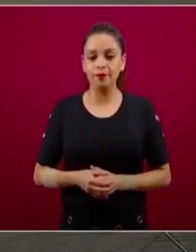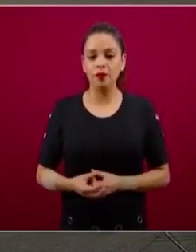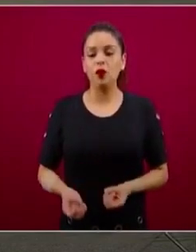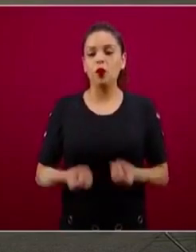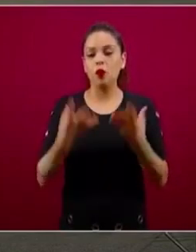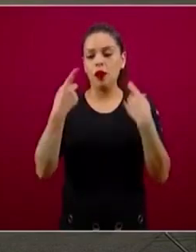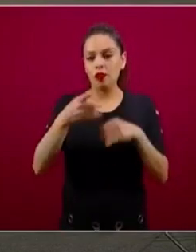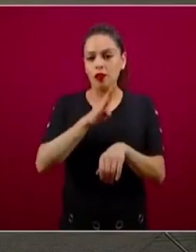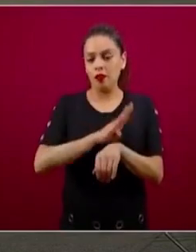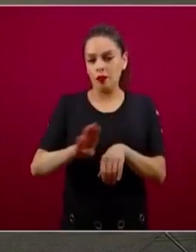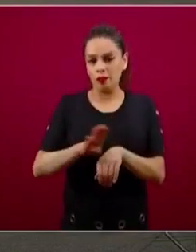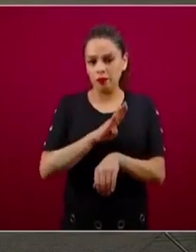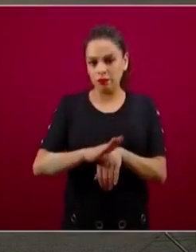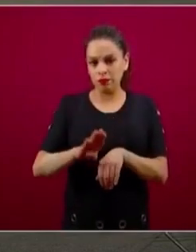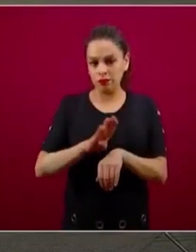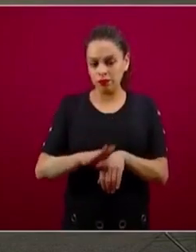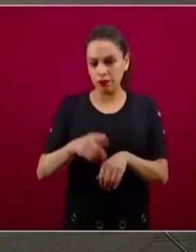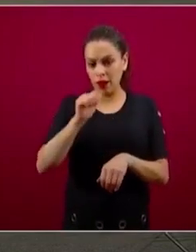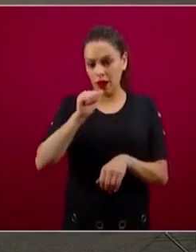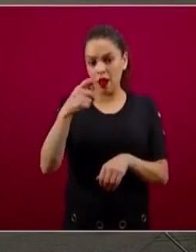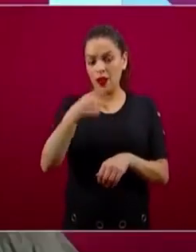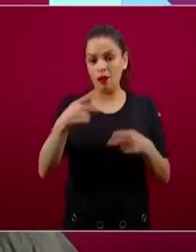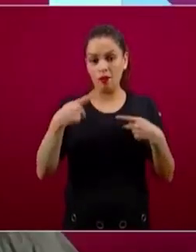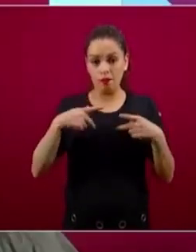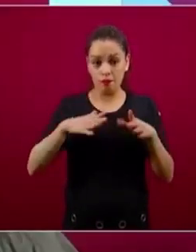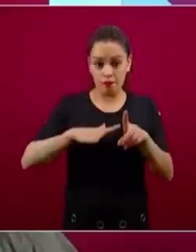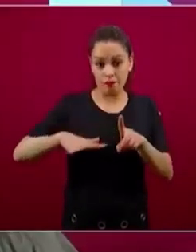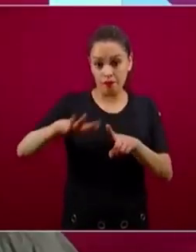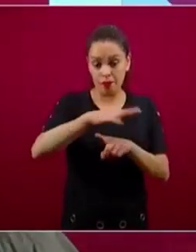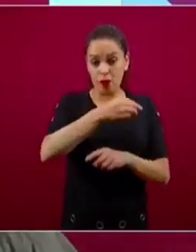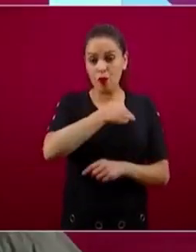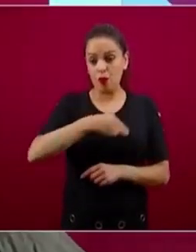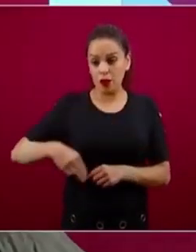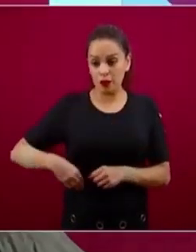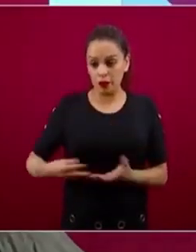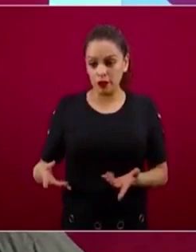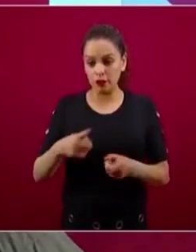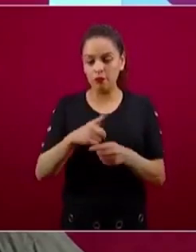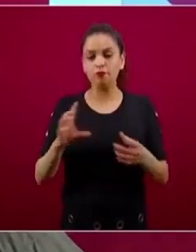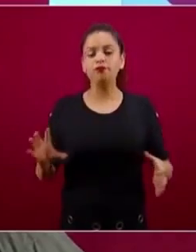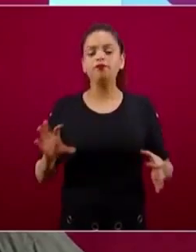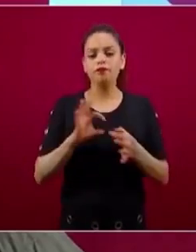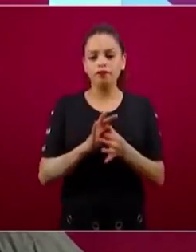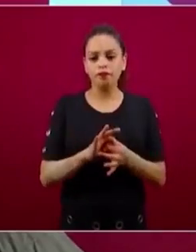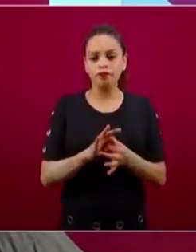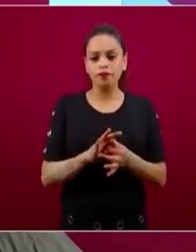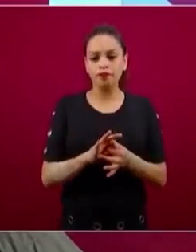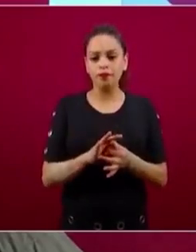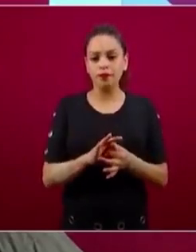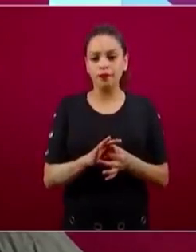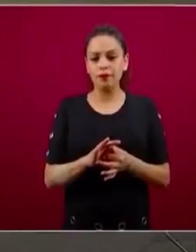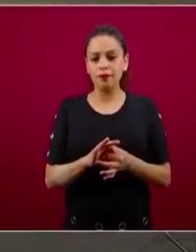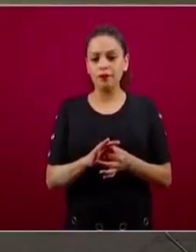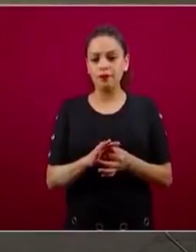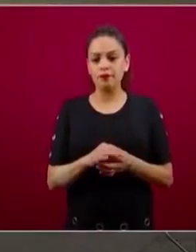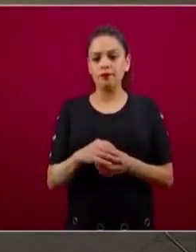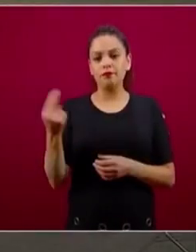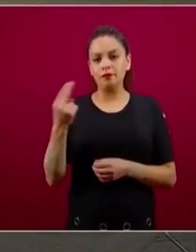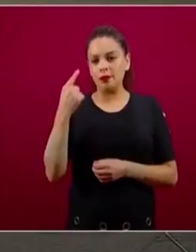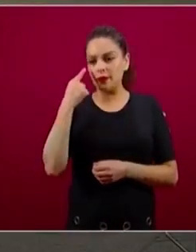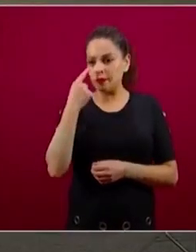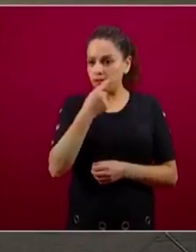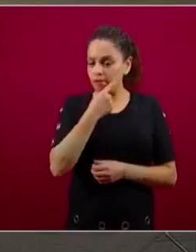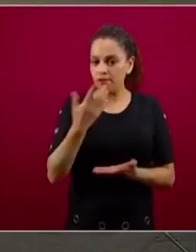en estos municipios? Entonces, lo que corresponde el potencial, habrá que determinar cuáles son las